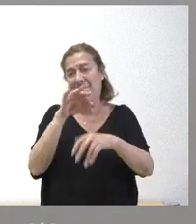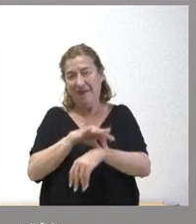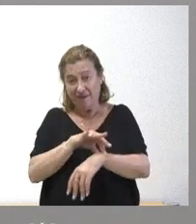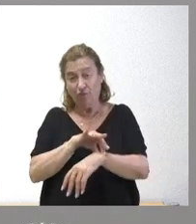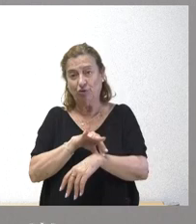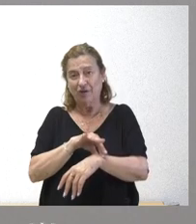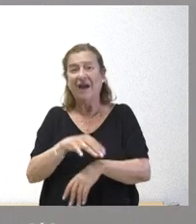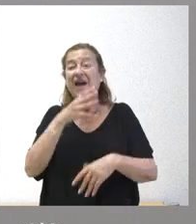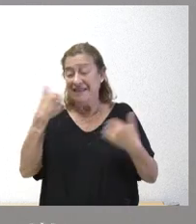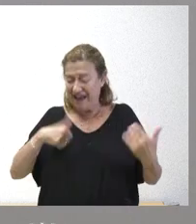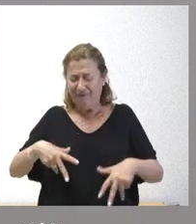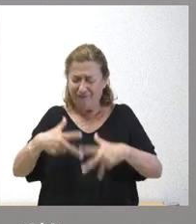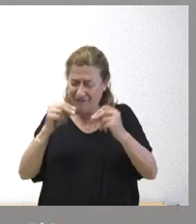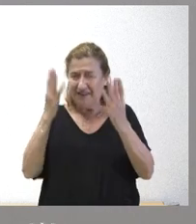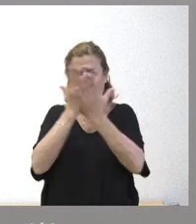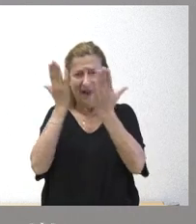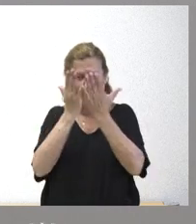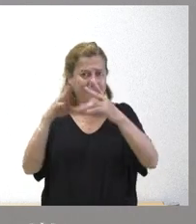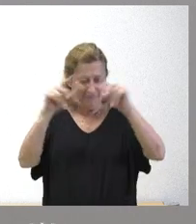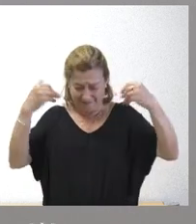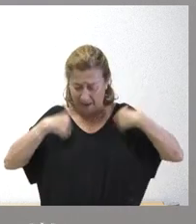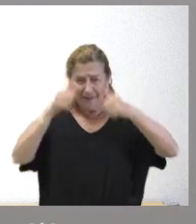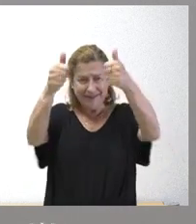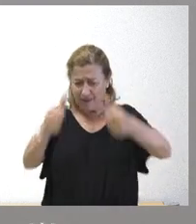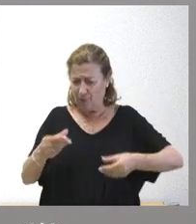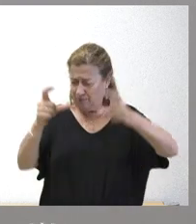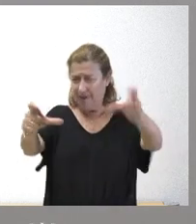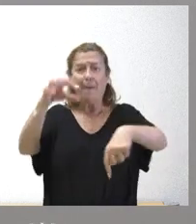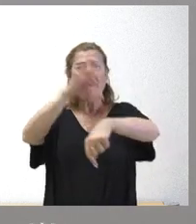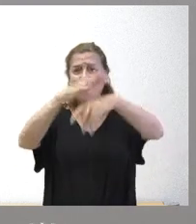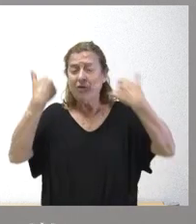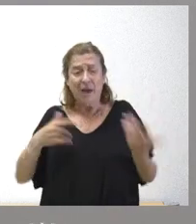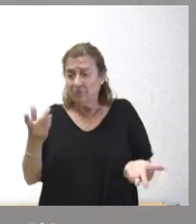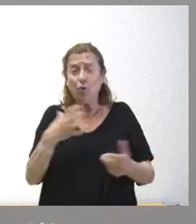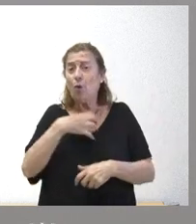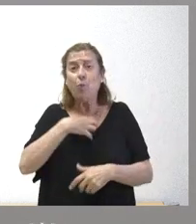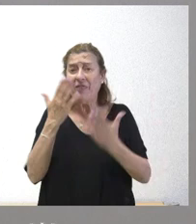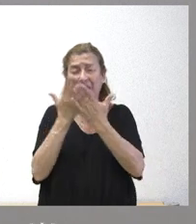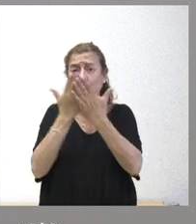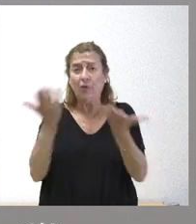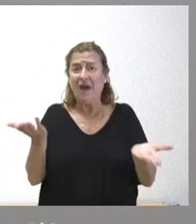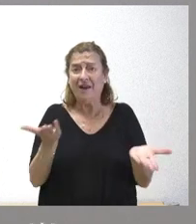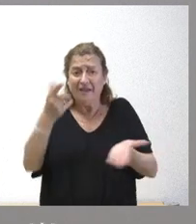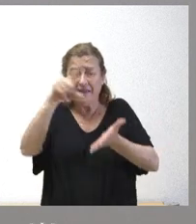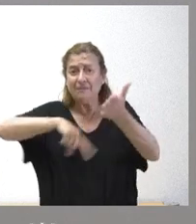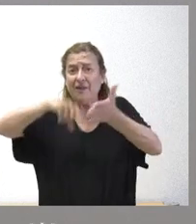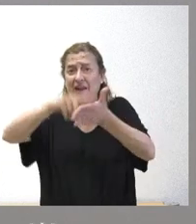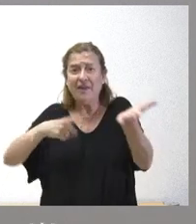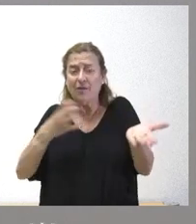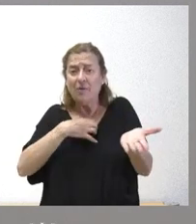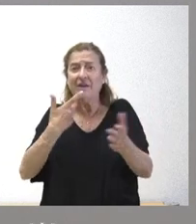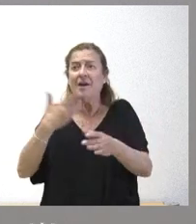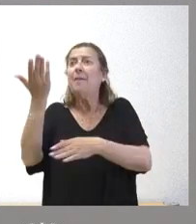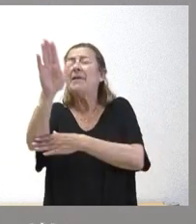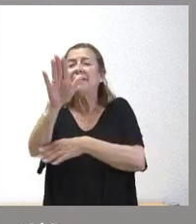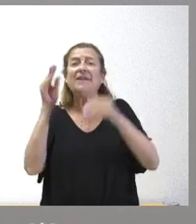que han acabado su carrera y que son médicos y no pueden estudiar esa especialidad y se presentan a la